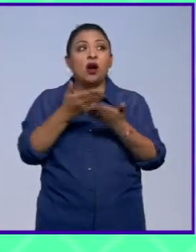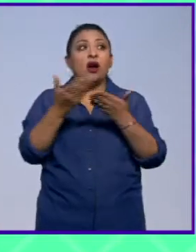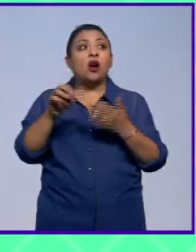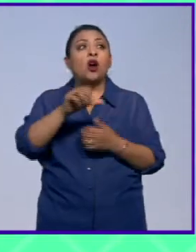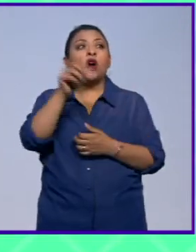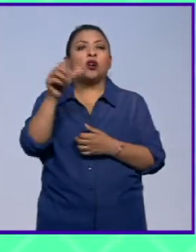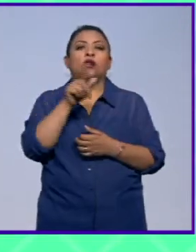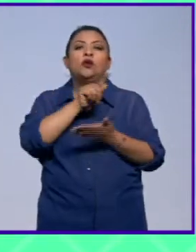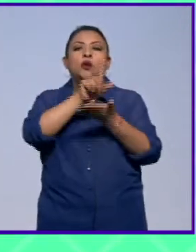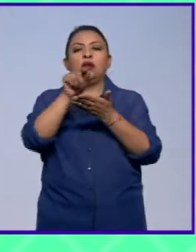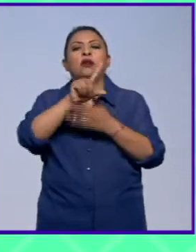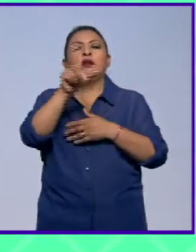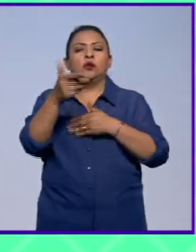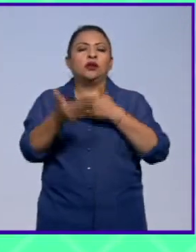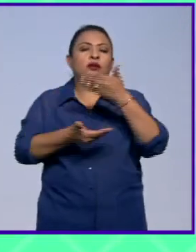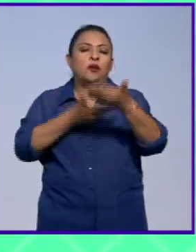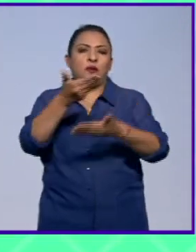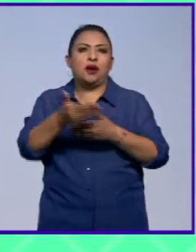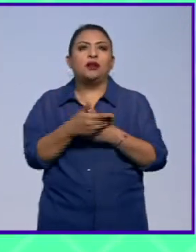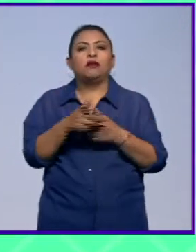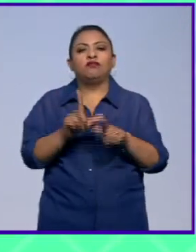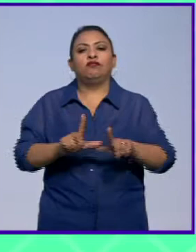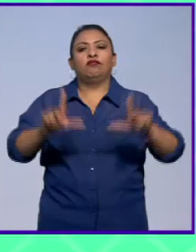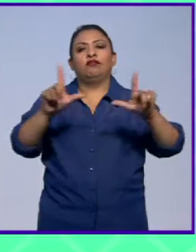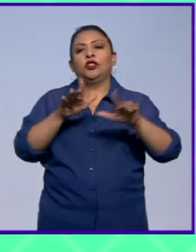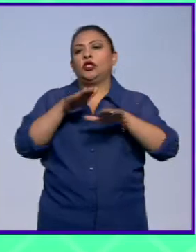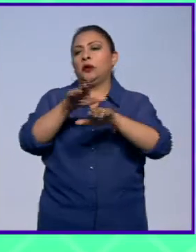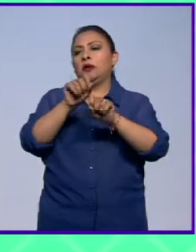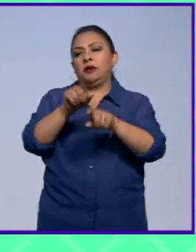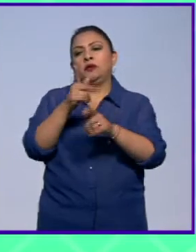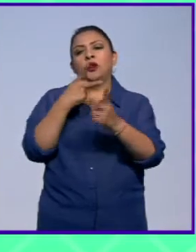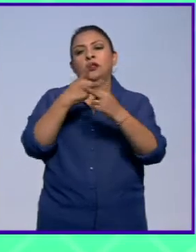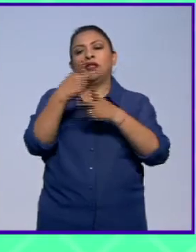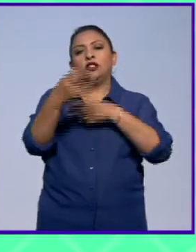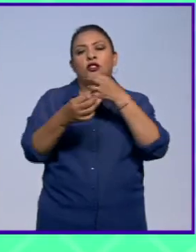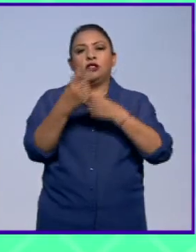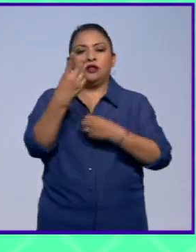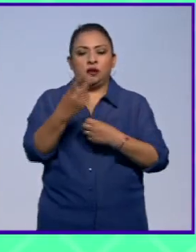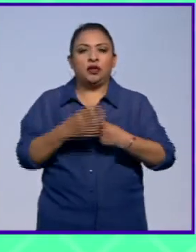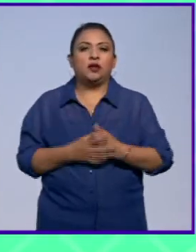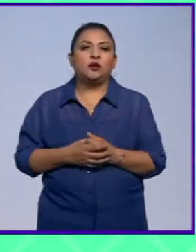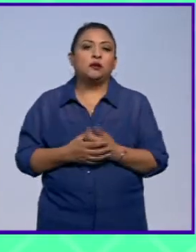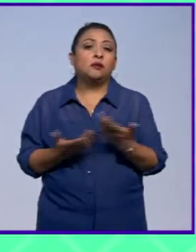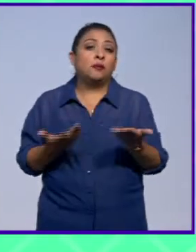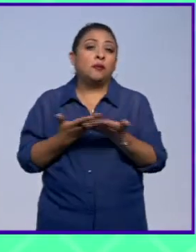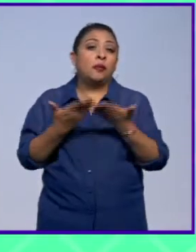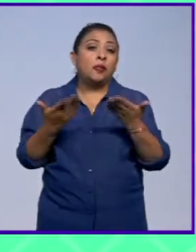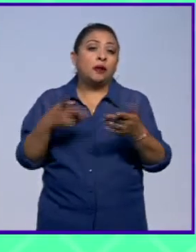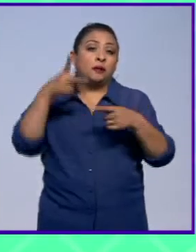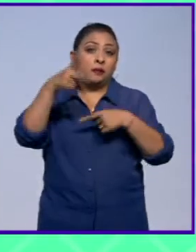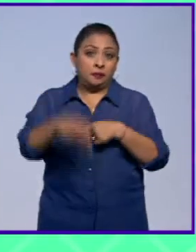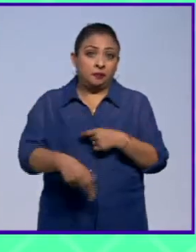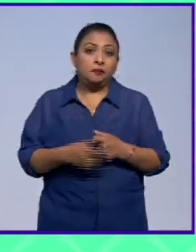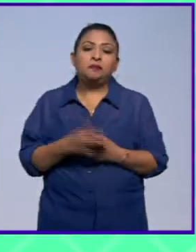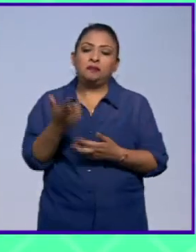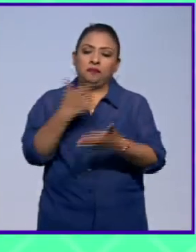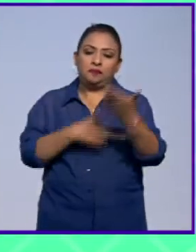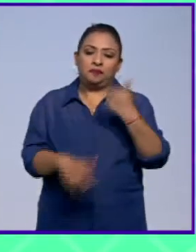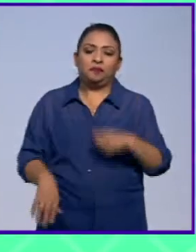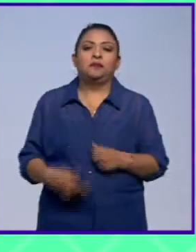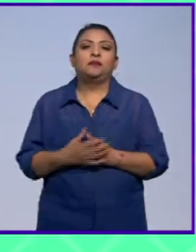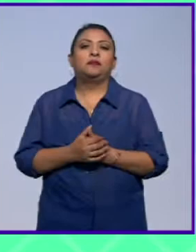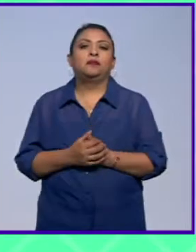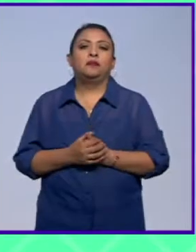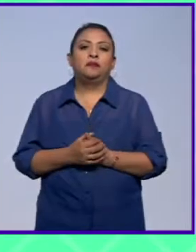otros twitters que les estaremos compartiendo adelante a propósito de lo mismo, hashtag Noticias 22. Por el momento, vamos a una pausa y regresamos.